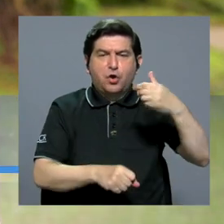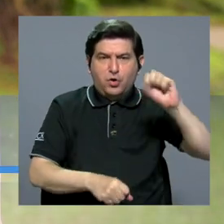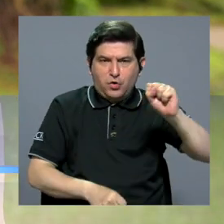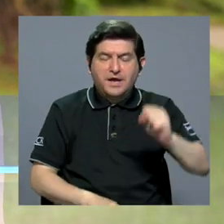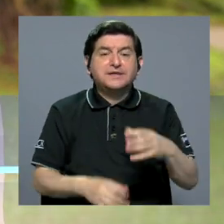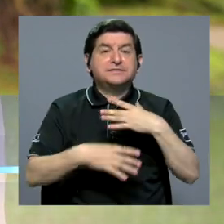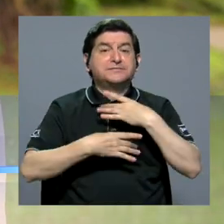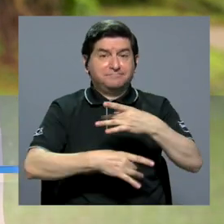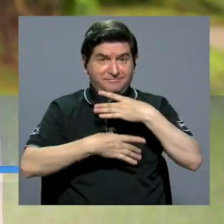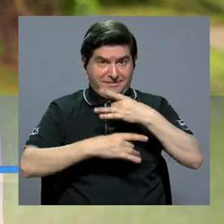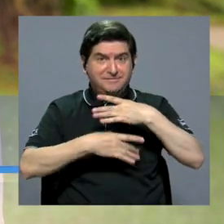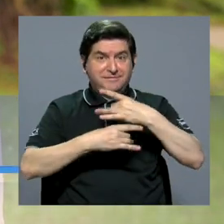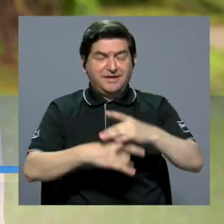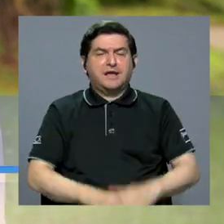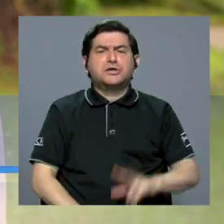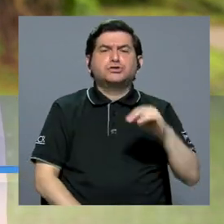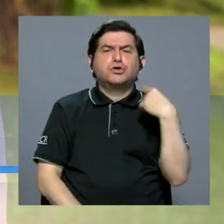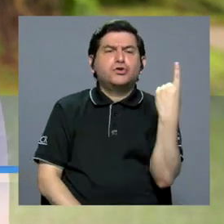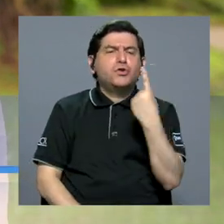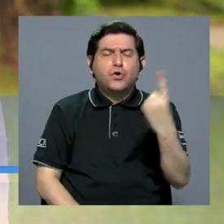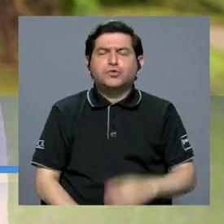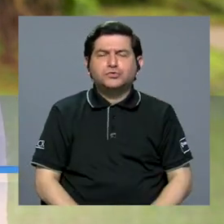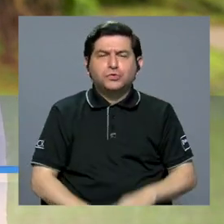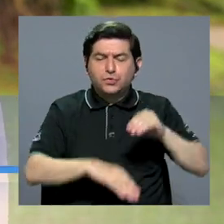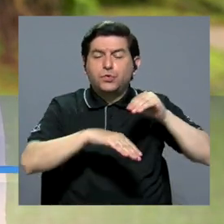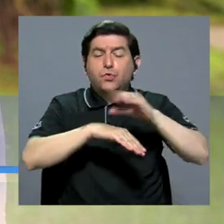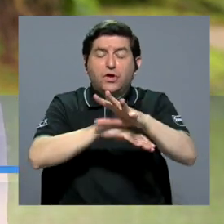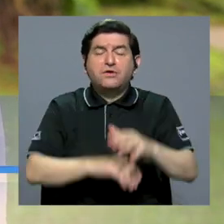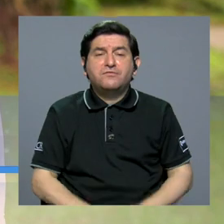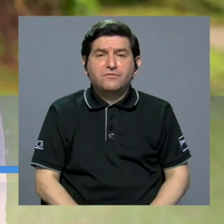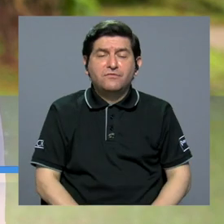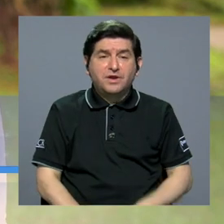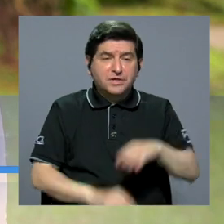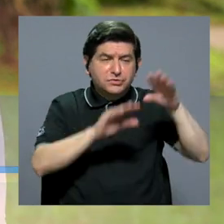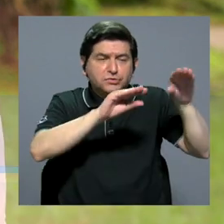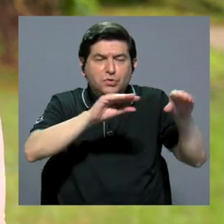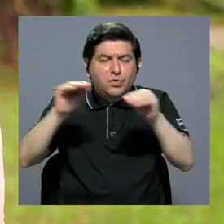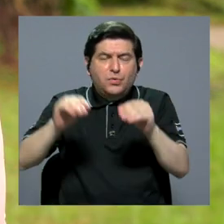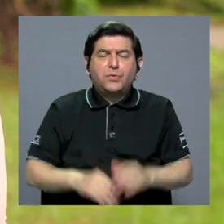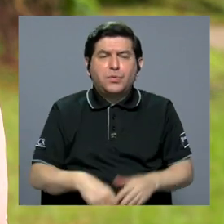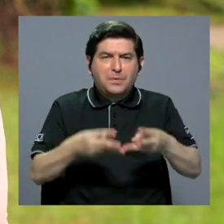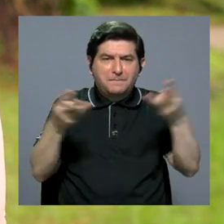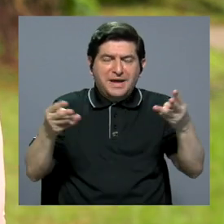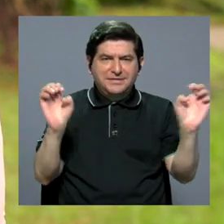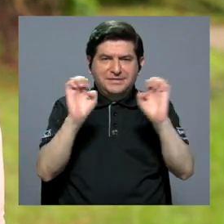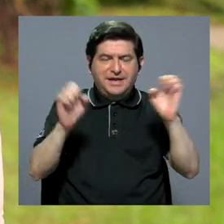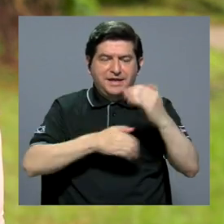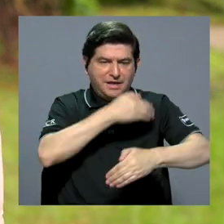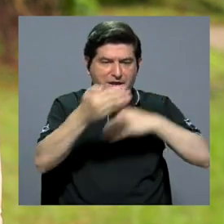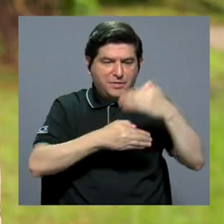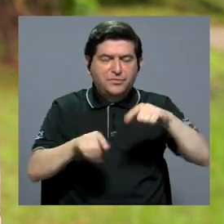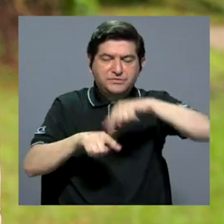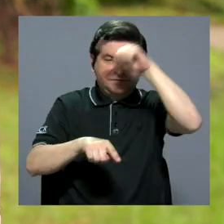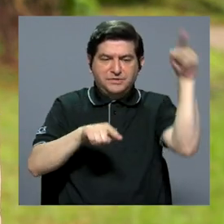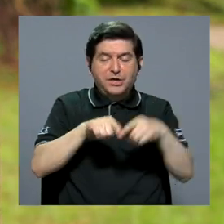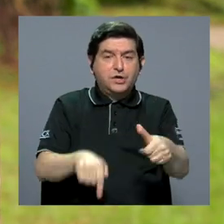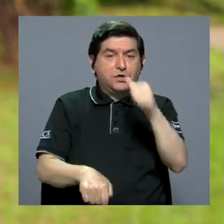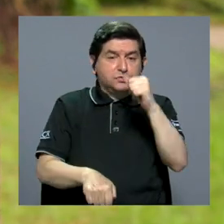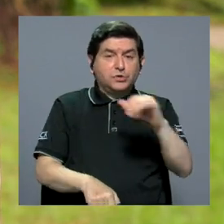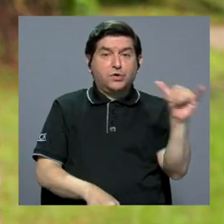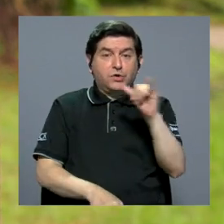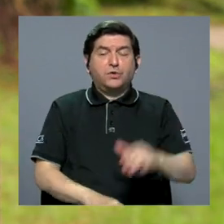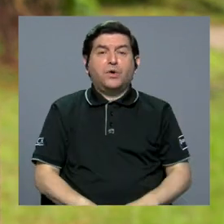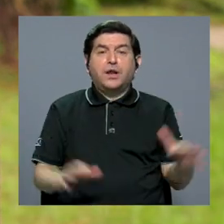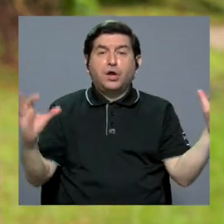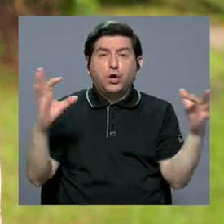resultado muy interesante, no solamente por la implicación que los flujos y los transportes de materia y energía tienen para los procesos del ciclo hidrológico, sino